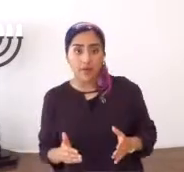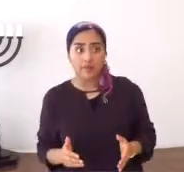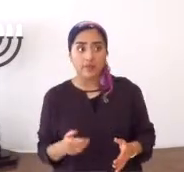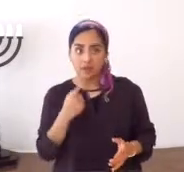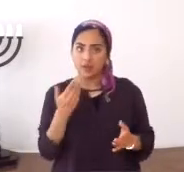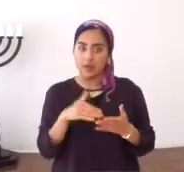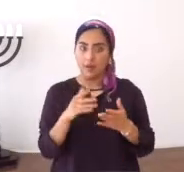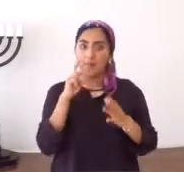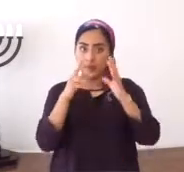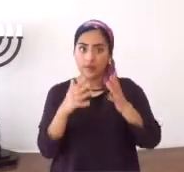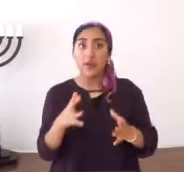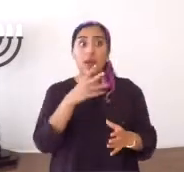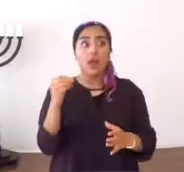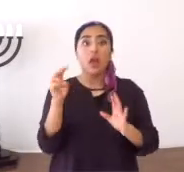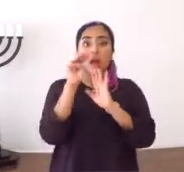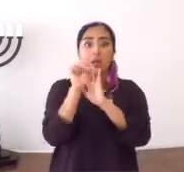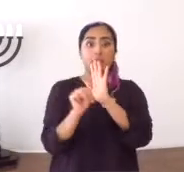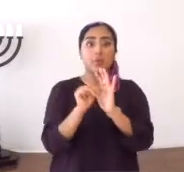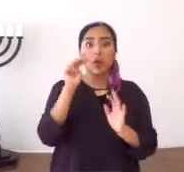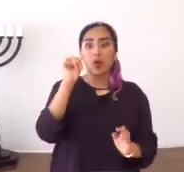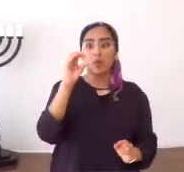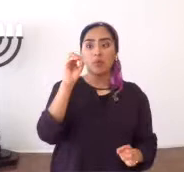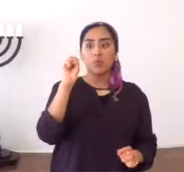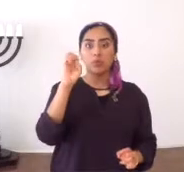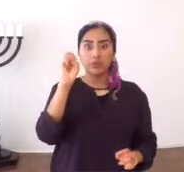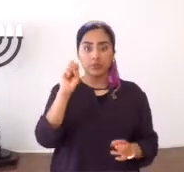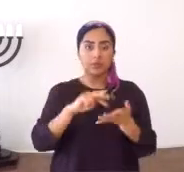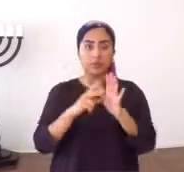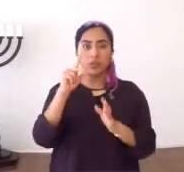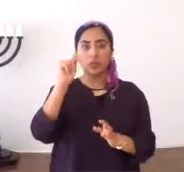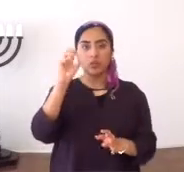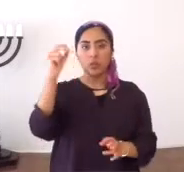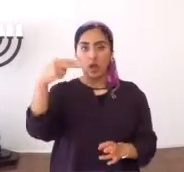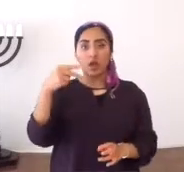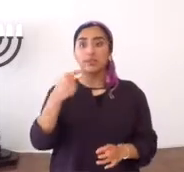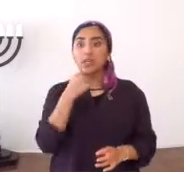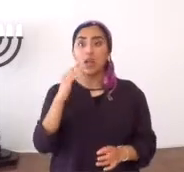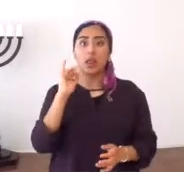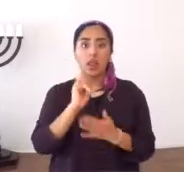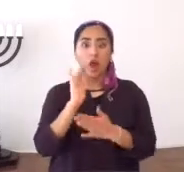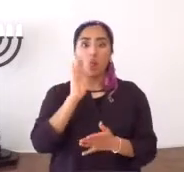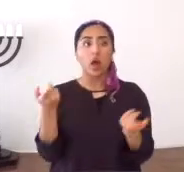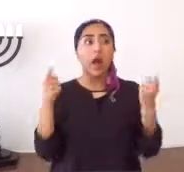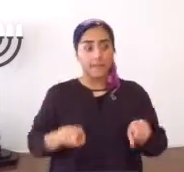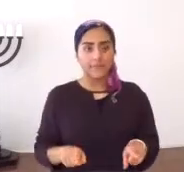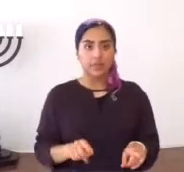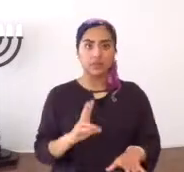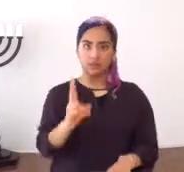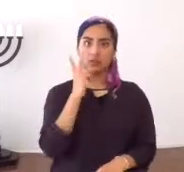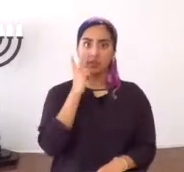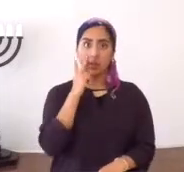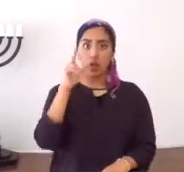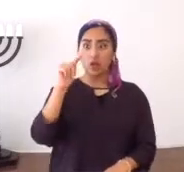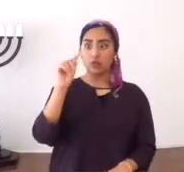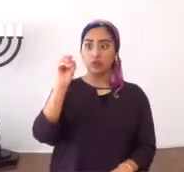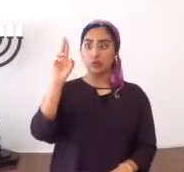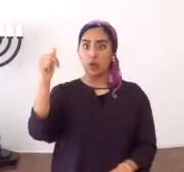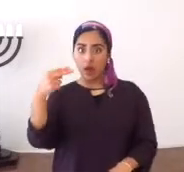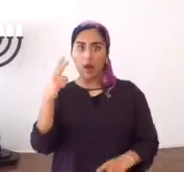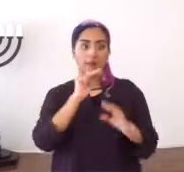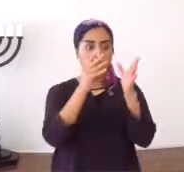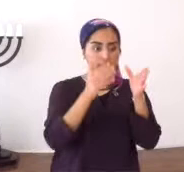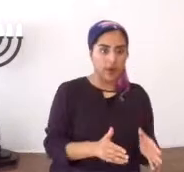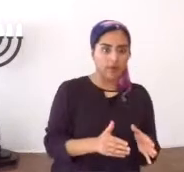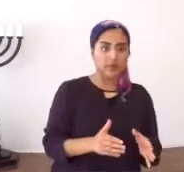cosas, los profetas, se da cuenta otra vez, profetas, y Moshe, la Torah, dijeron que habían de suceder, se da cuenta,